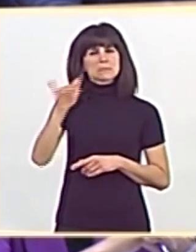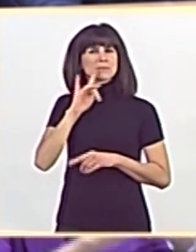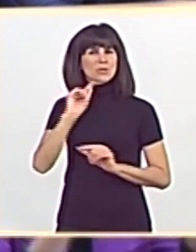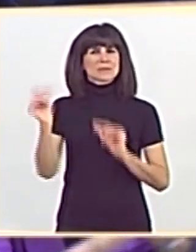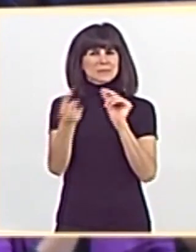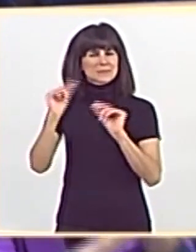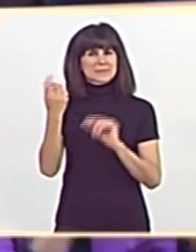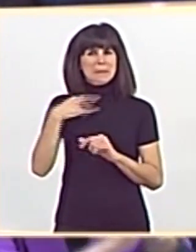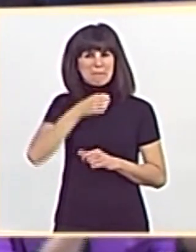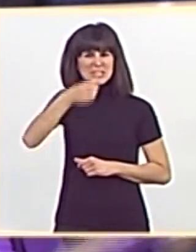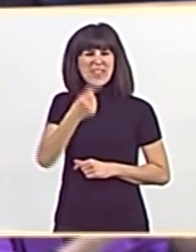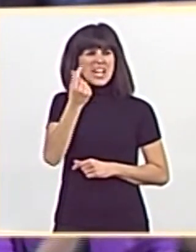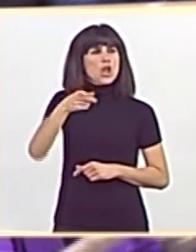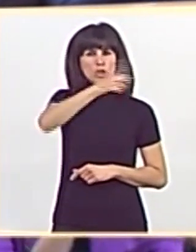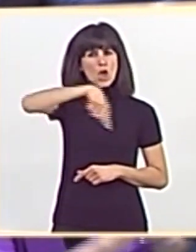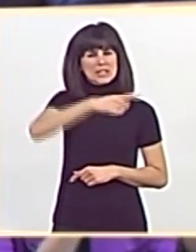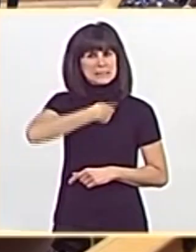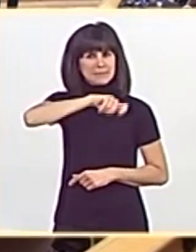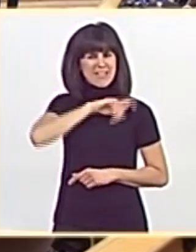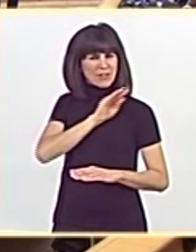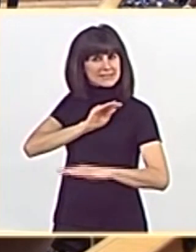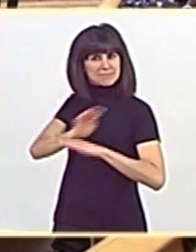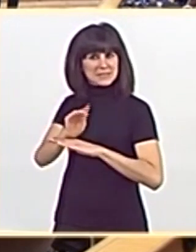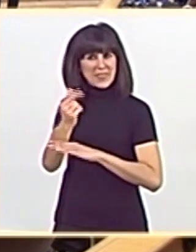PSOE con el dinero de todos los españoles.